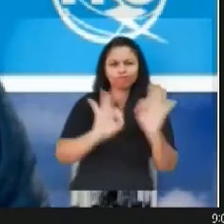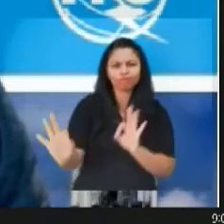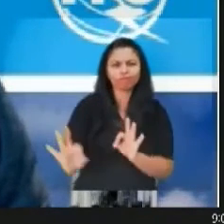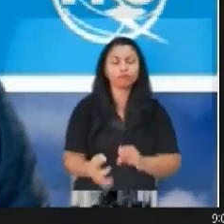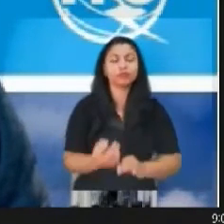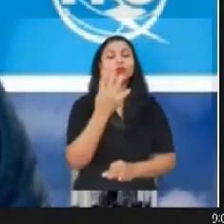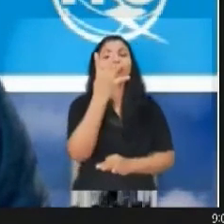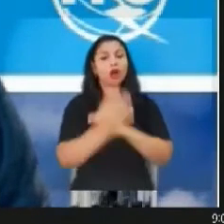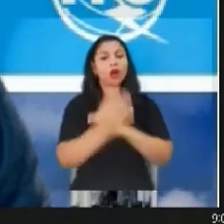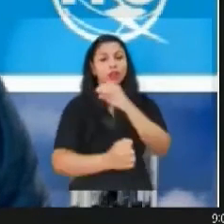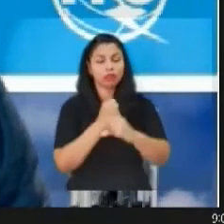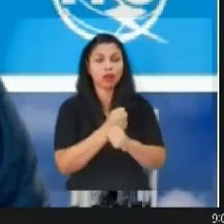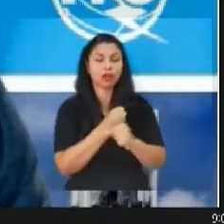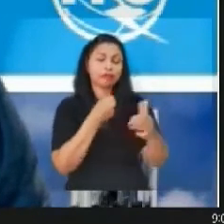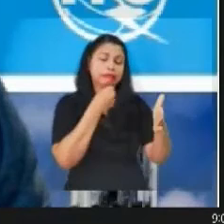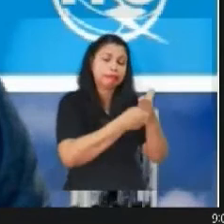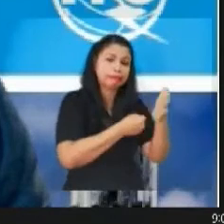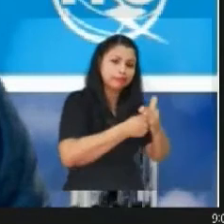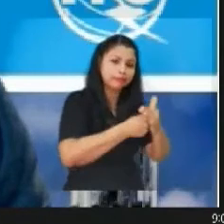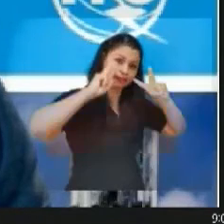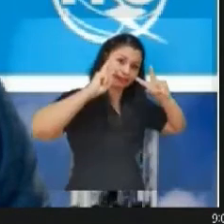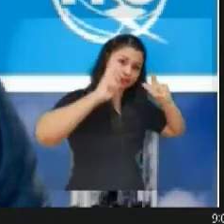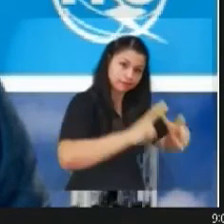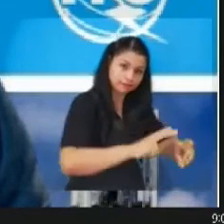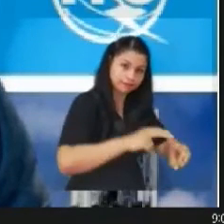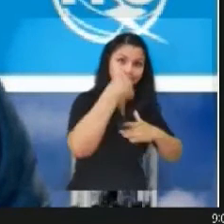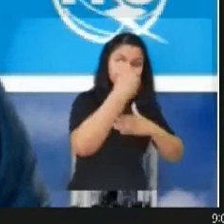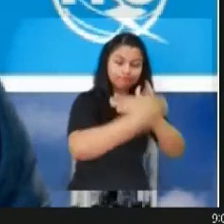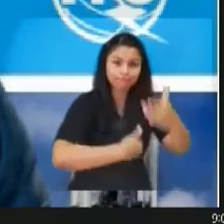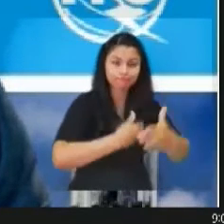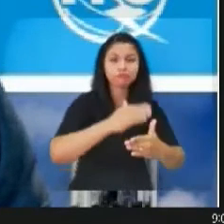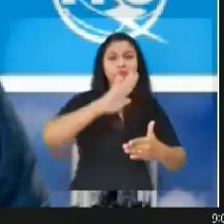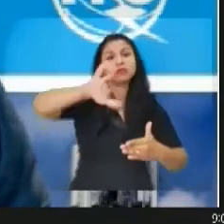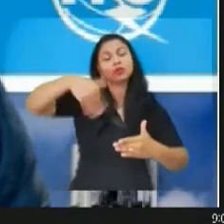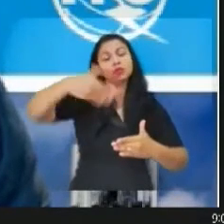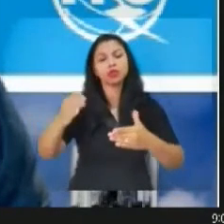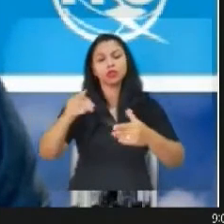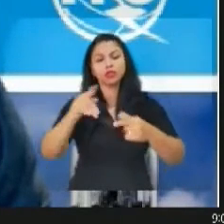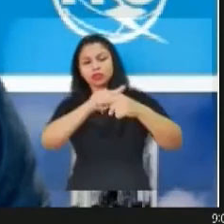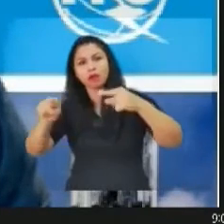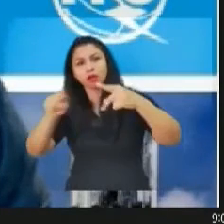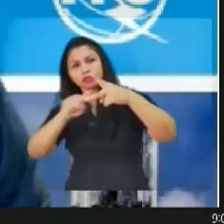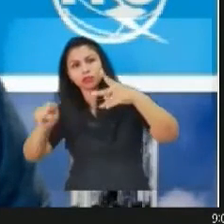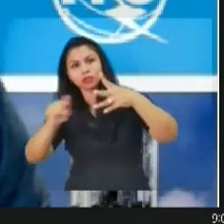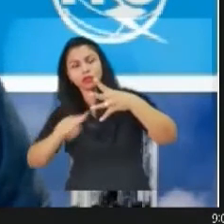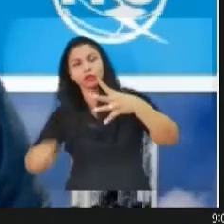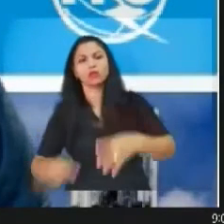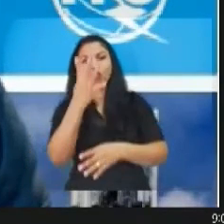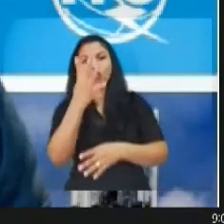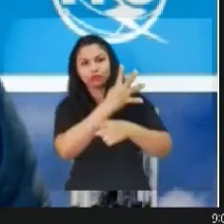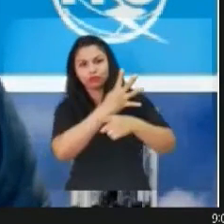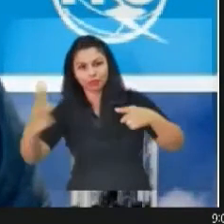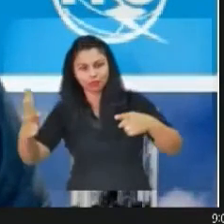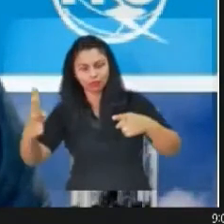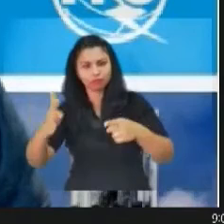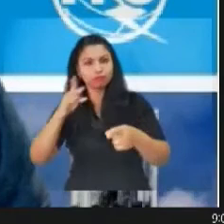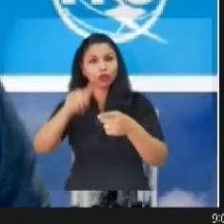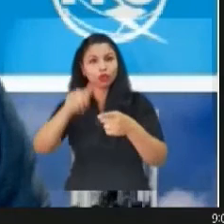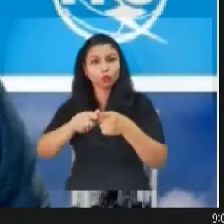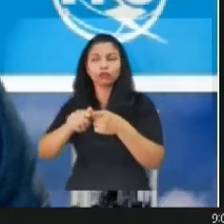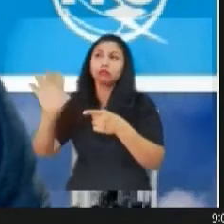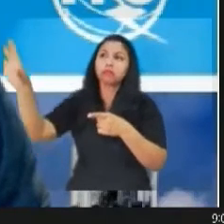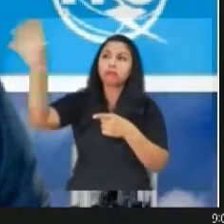intensos estudios que culminan en una conferencia de cuatro semanas de duración, en la que los Estados miembros se reúnen para encontrar